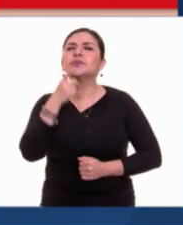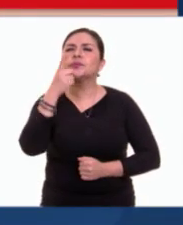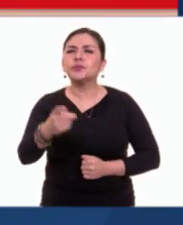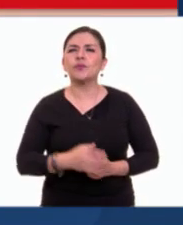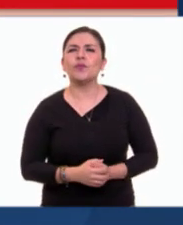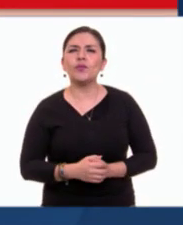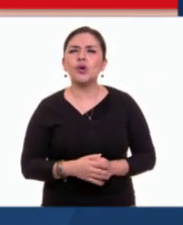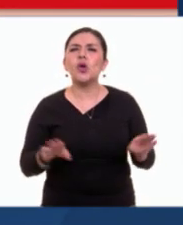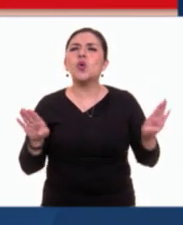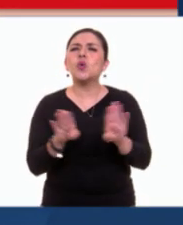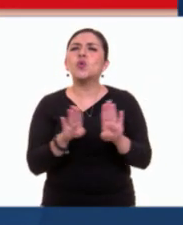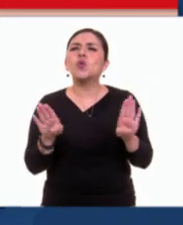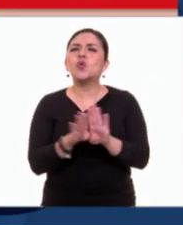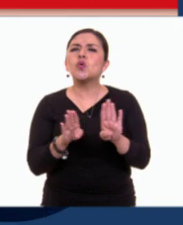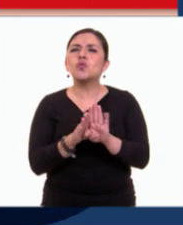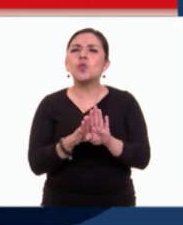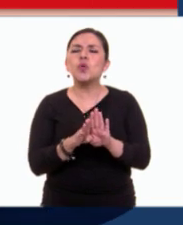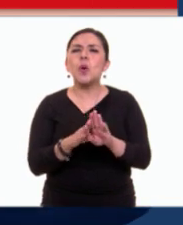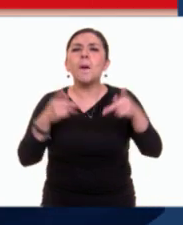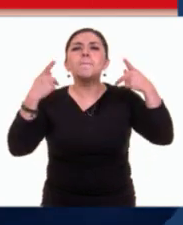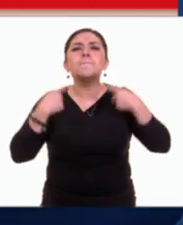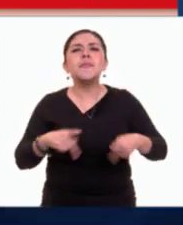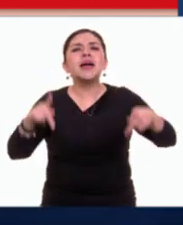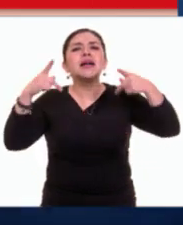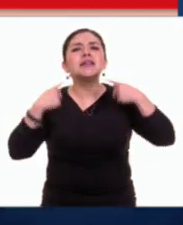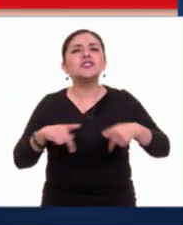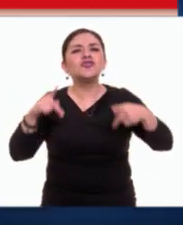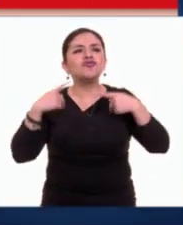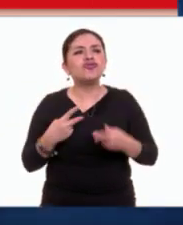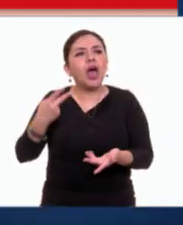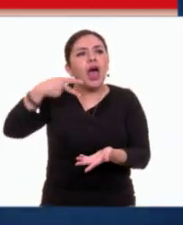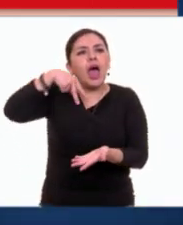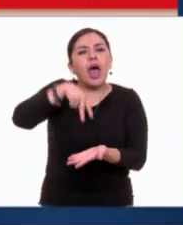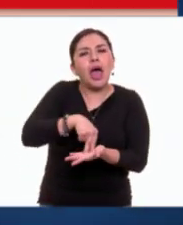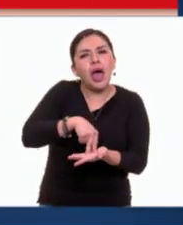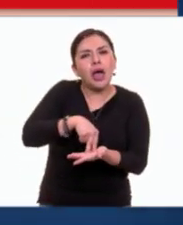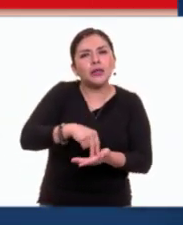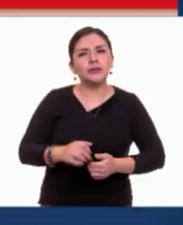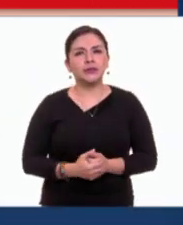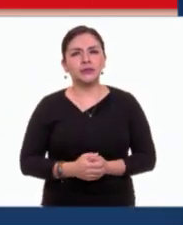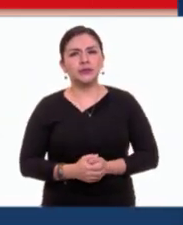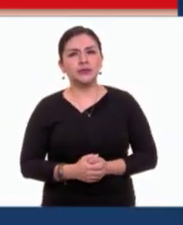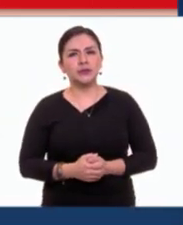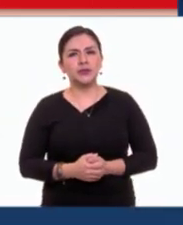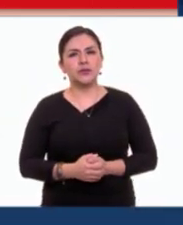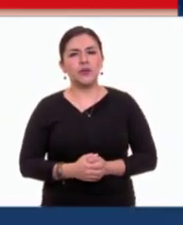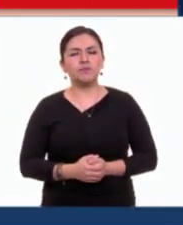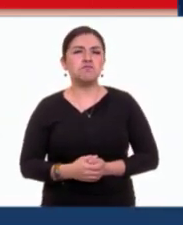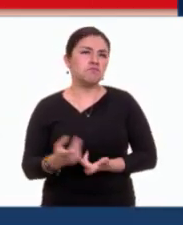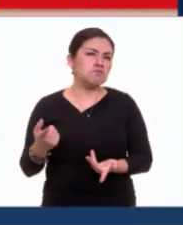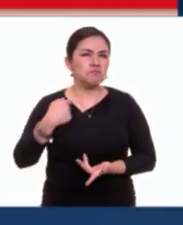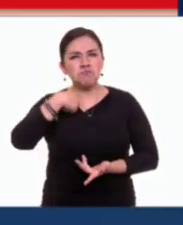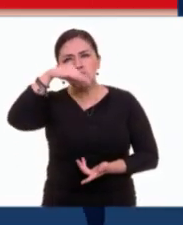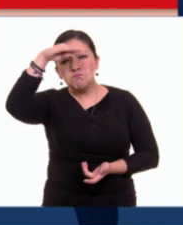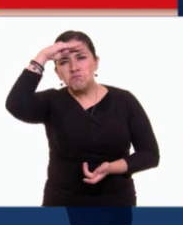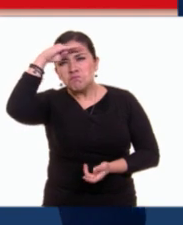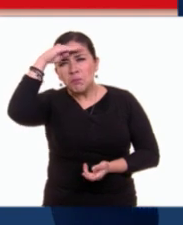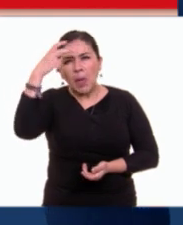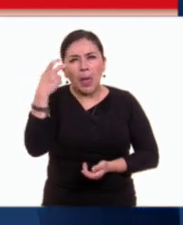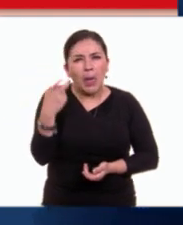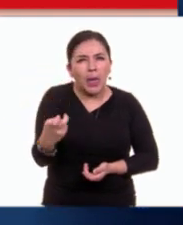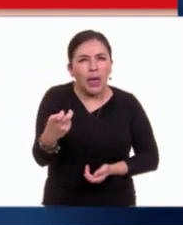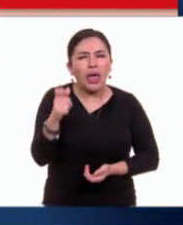Bueno, dice, en cuanto al aspecto de la presentación de personajes, me parece que serían